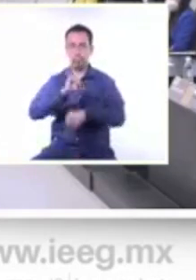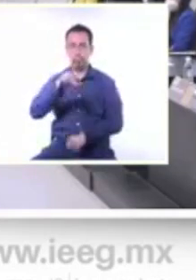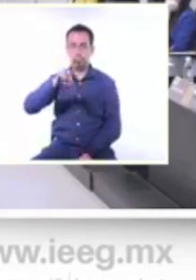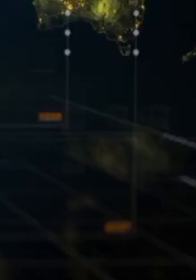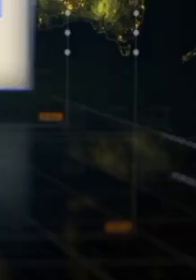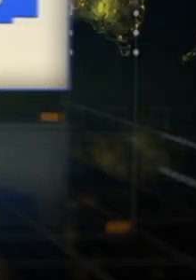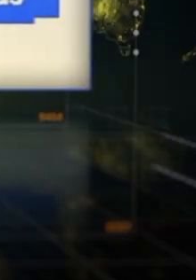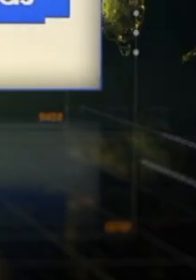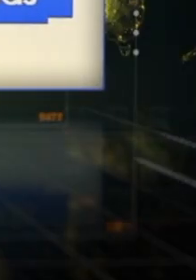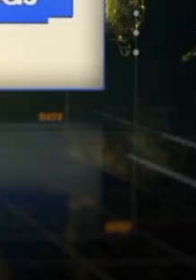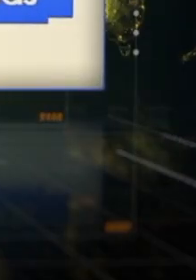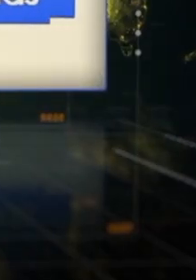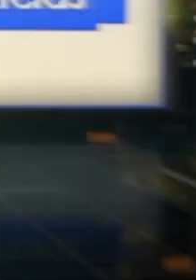rocha